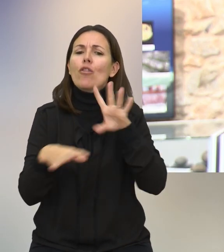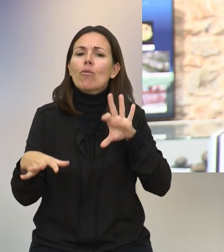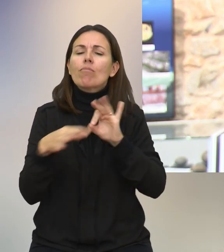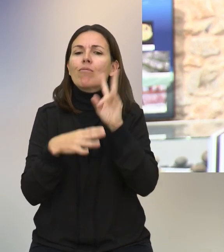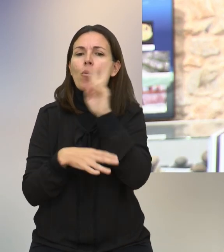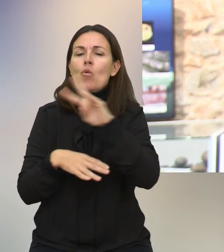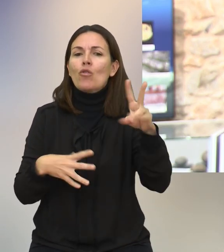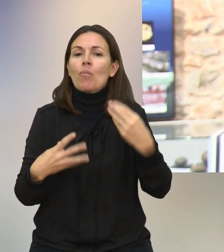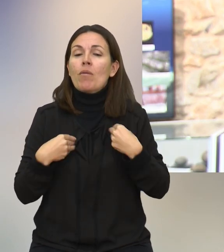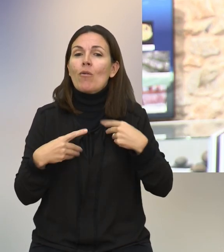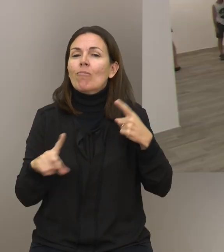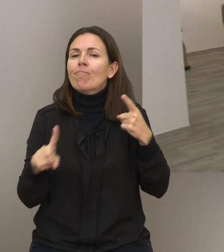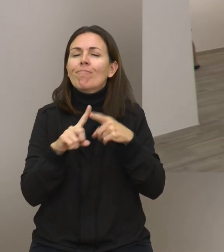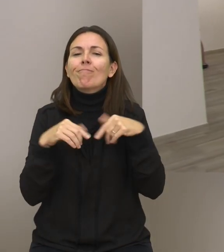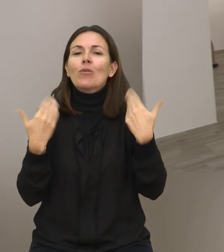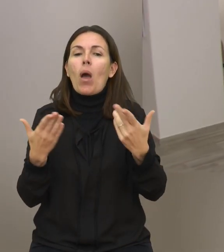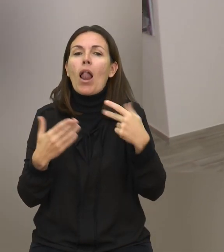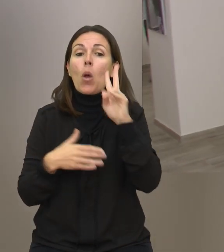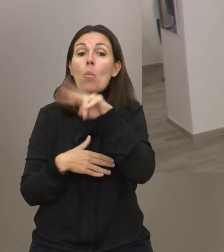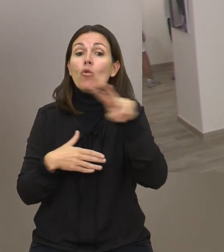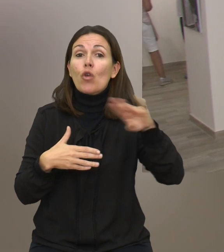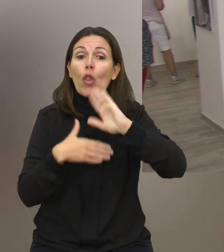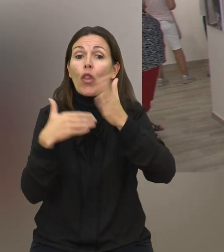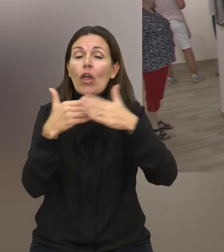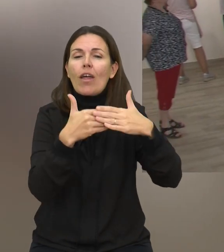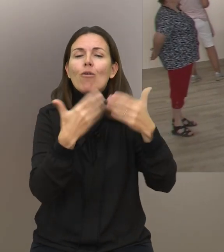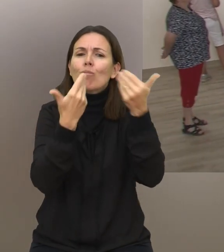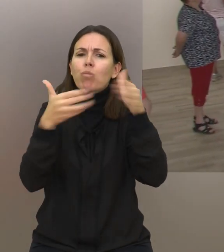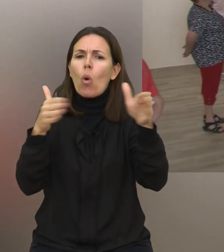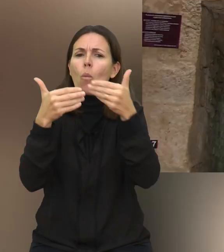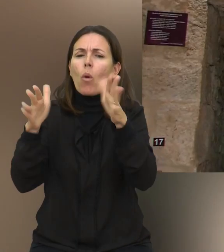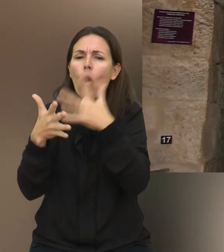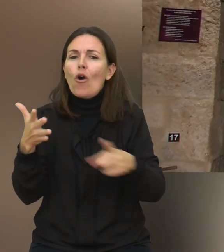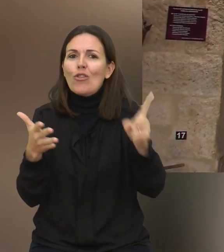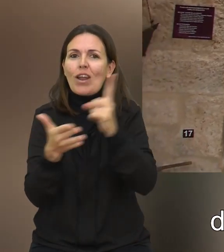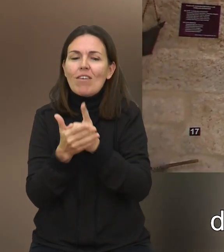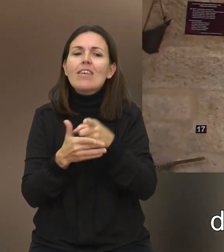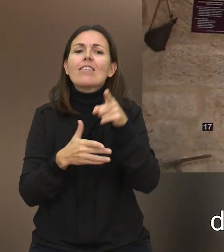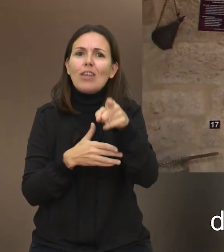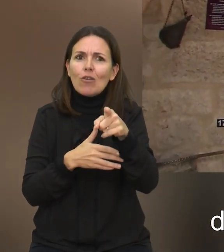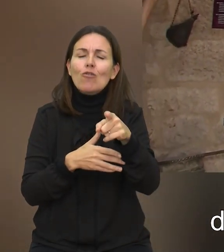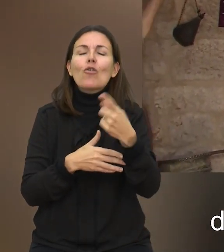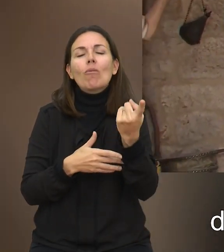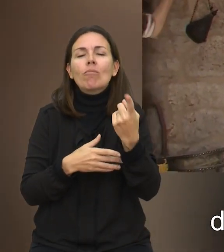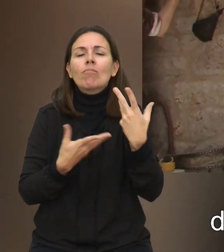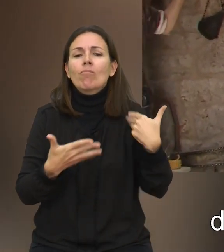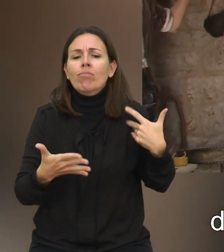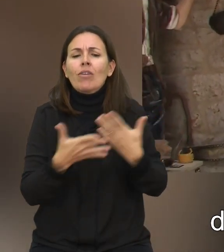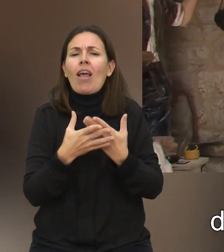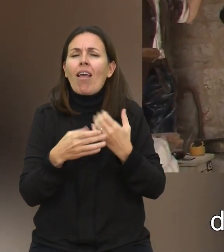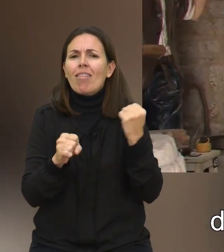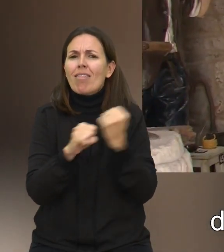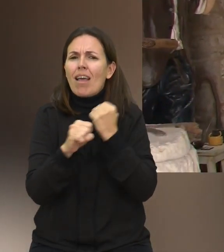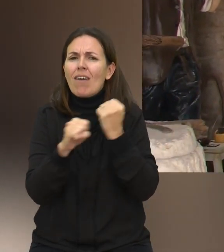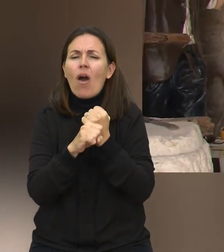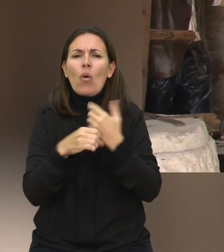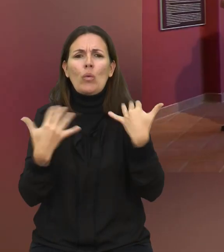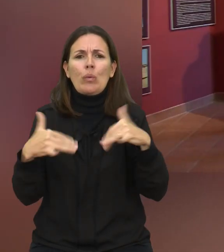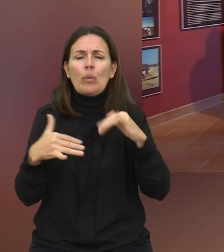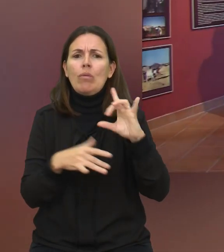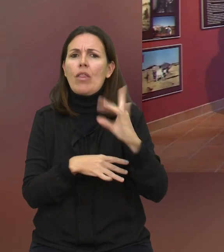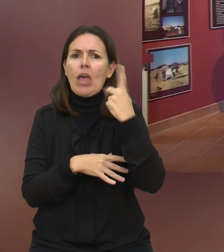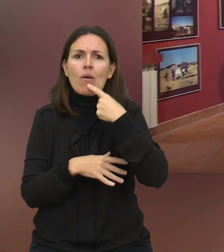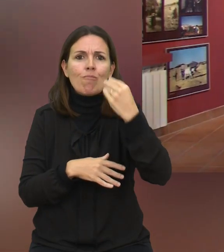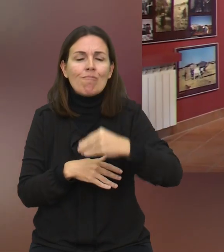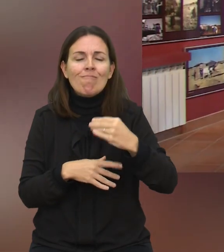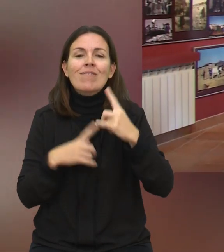abrir museos que hasta ahora estaban cerrados. Es un gran proyecto que surge en los últimos meses de un gran trabajo y una gran idea y